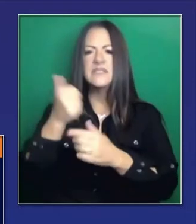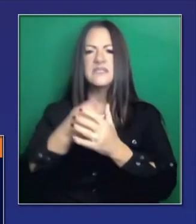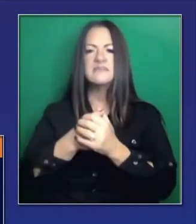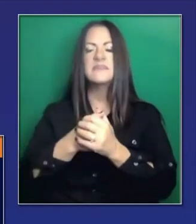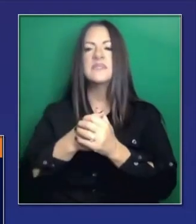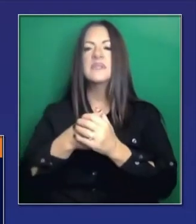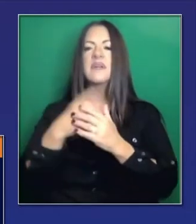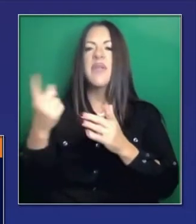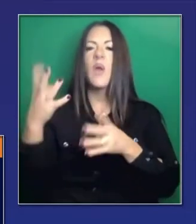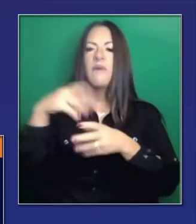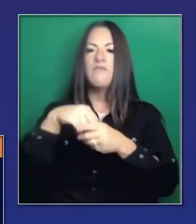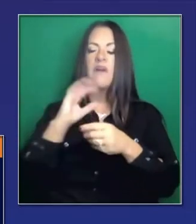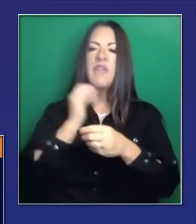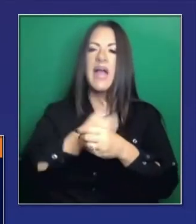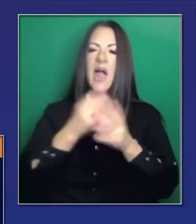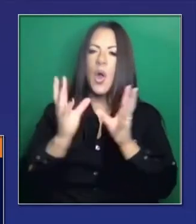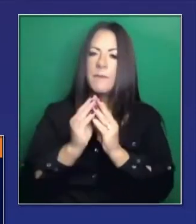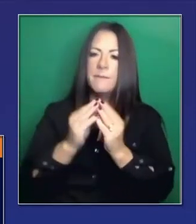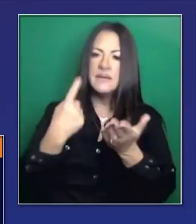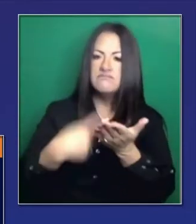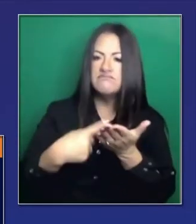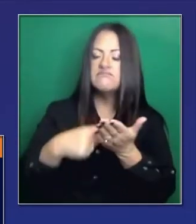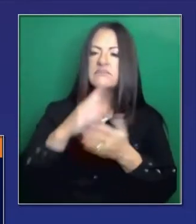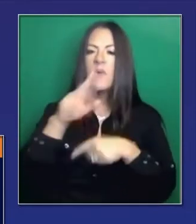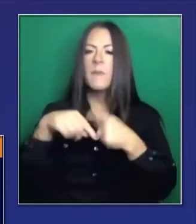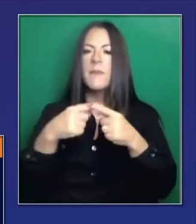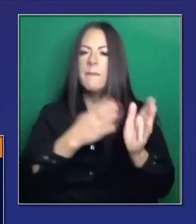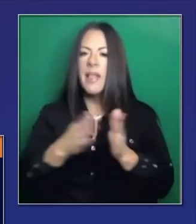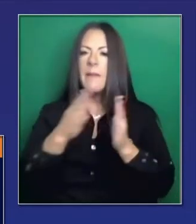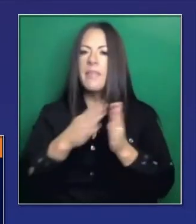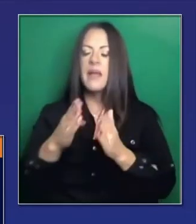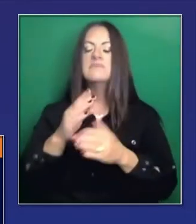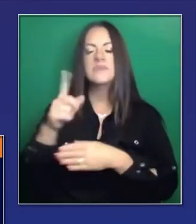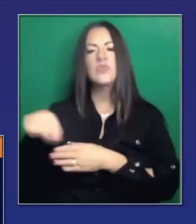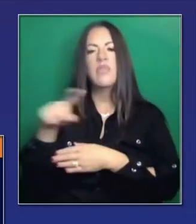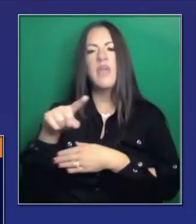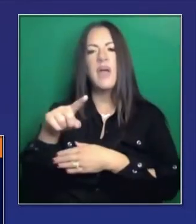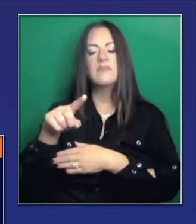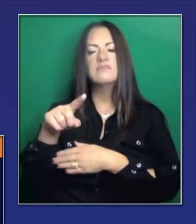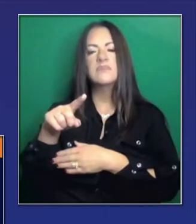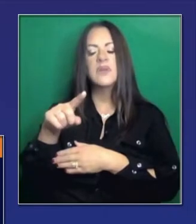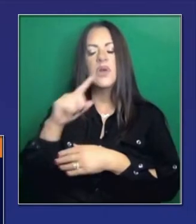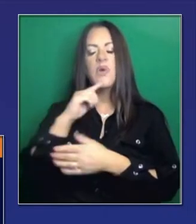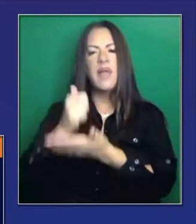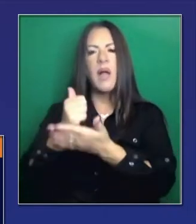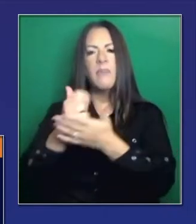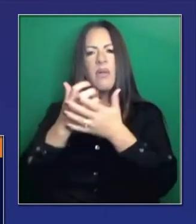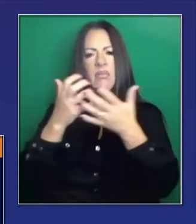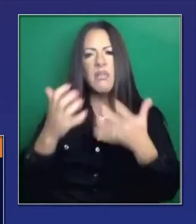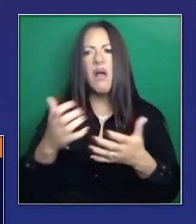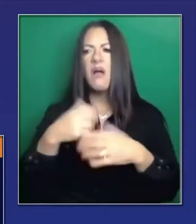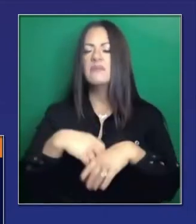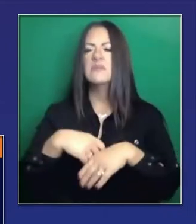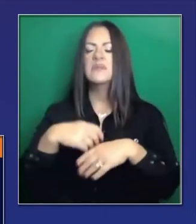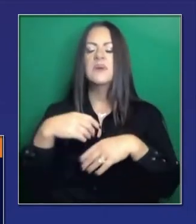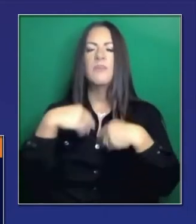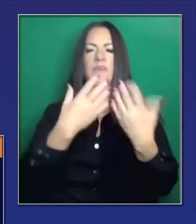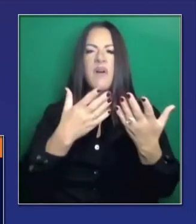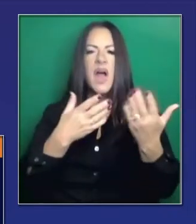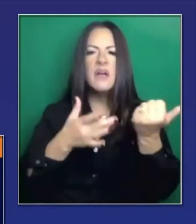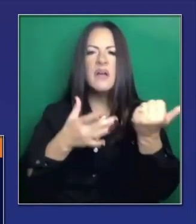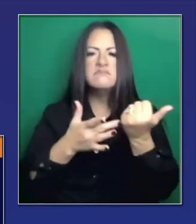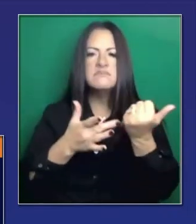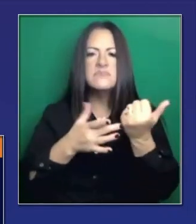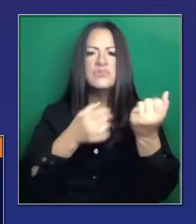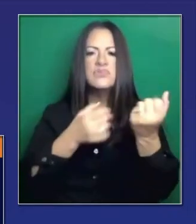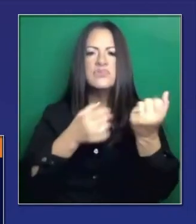la estrategia logística. El cuerpo de ingenieros del ejército estadounidense. Ayudan con estas instalaciones de ayuda técnica y